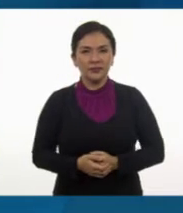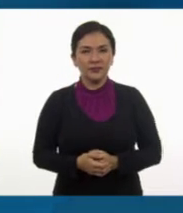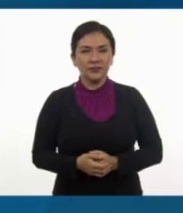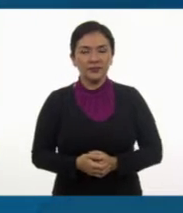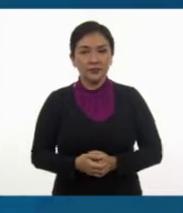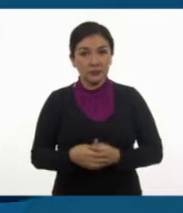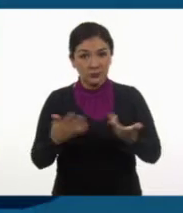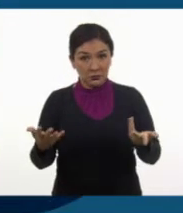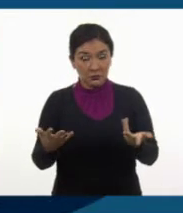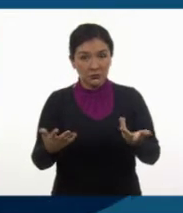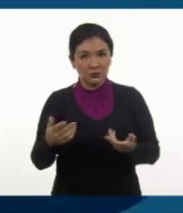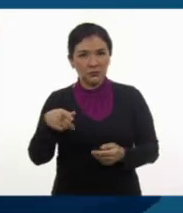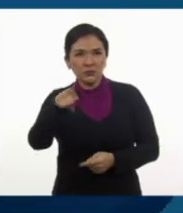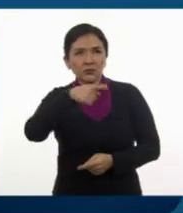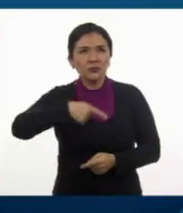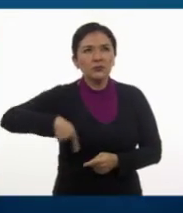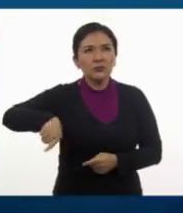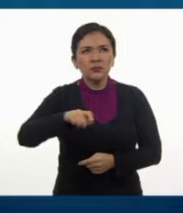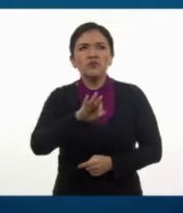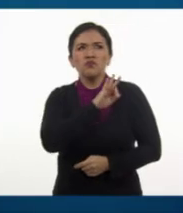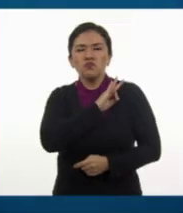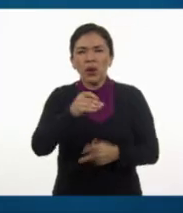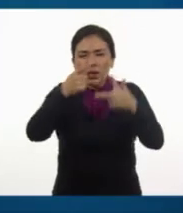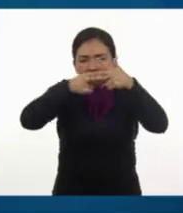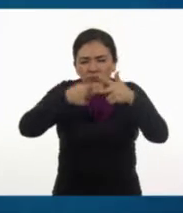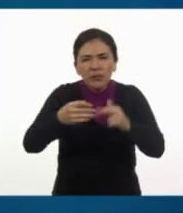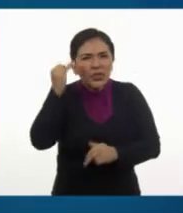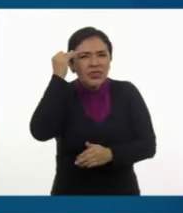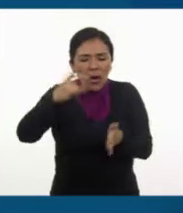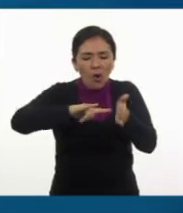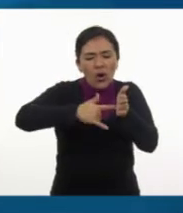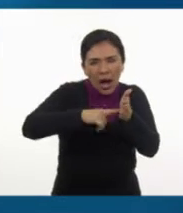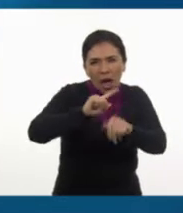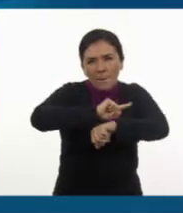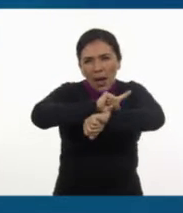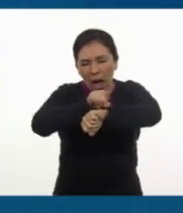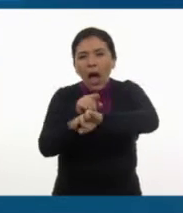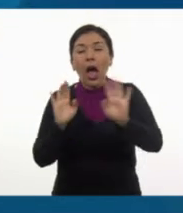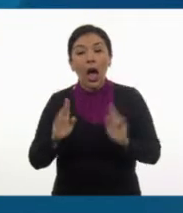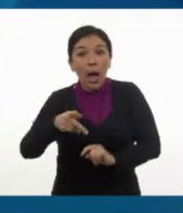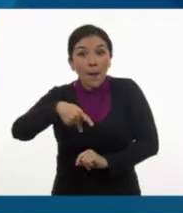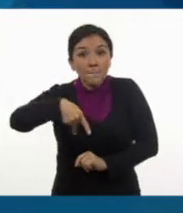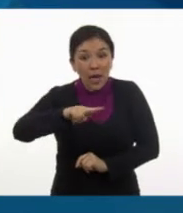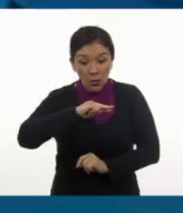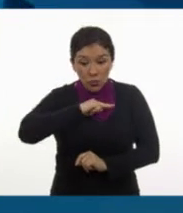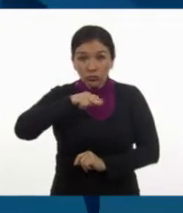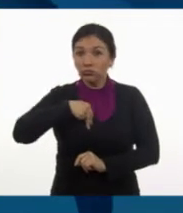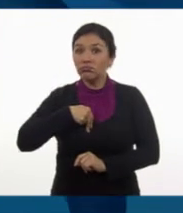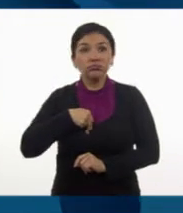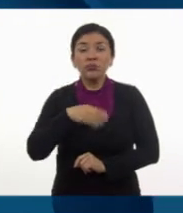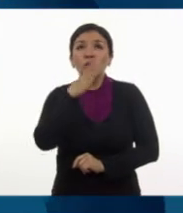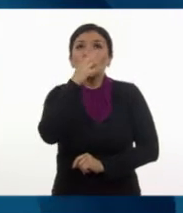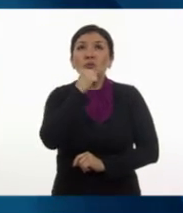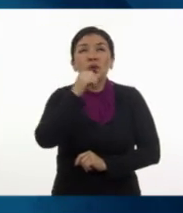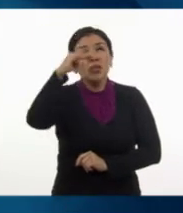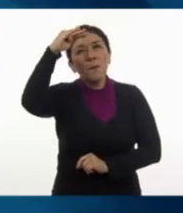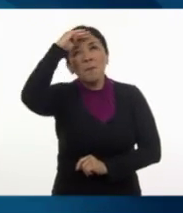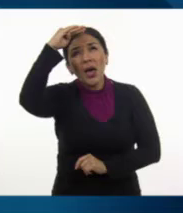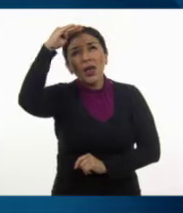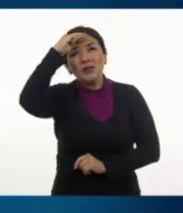Nuestros instrumentos pueden medir el tiempo, pero nosotros ya no podemos pensarlo.